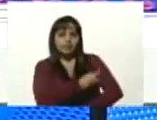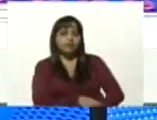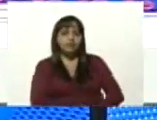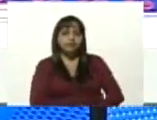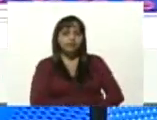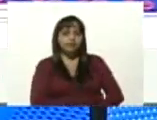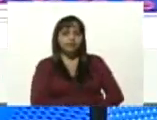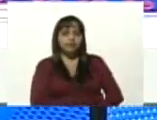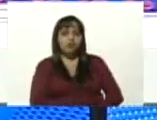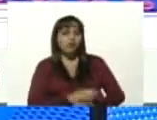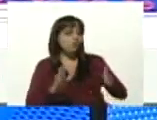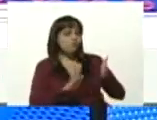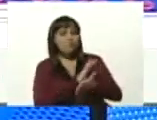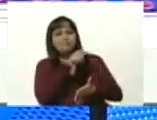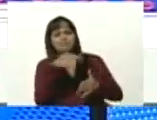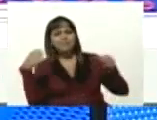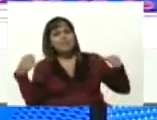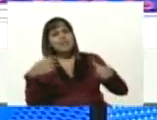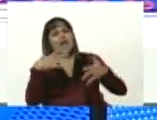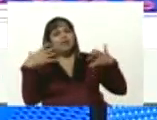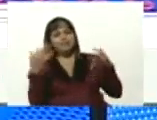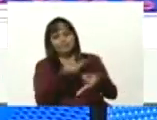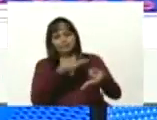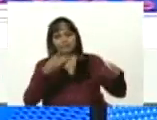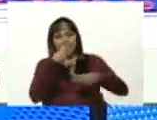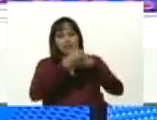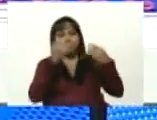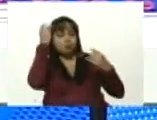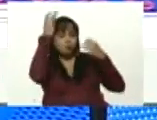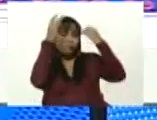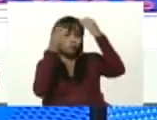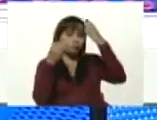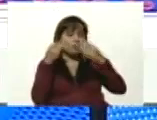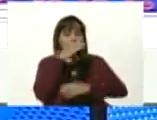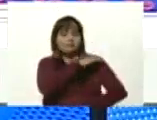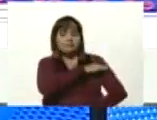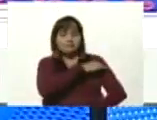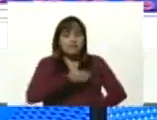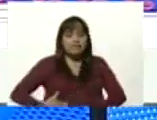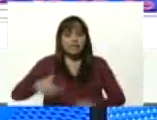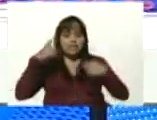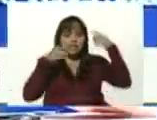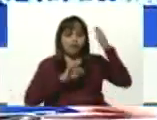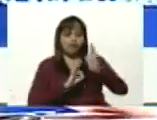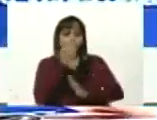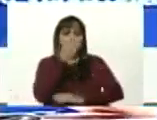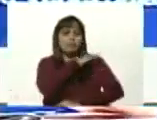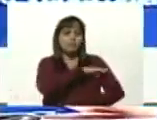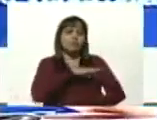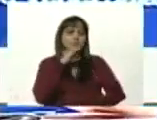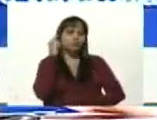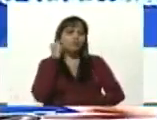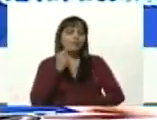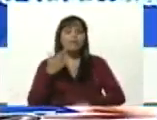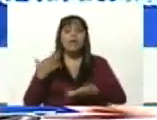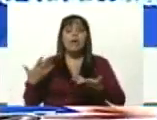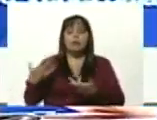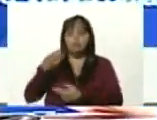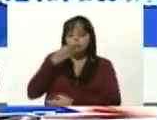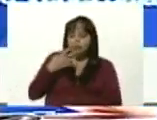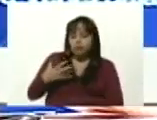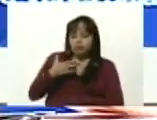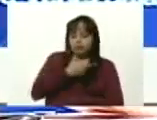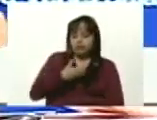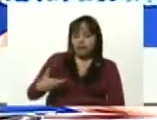de este milagro maravilloso de nuestro comandante Chávez al fundar la misión Sucre? Por favor. Bueno, presidente, la misión Sucre